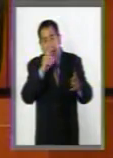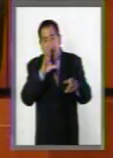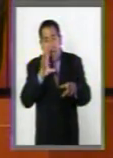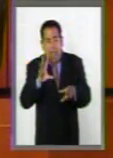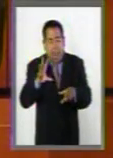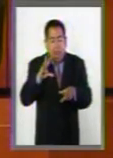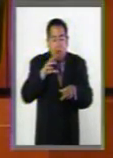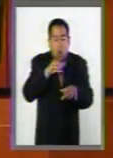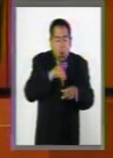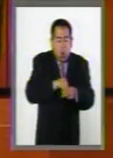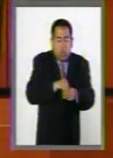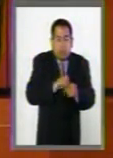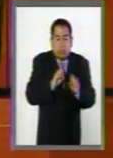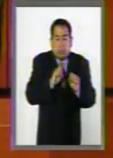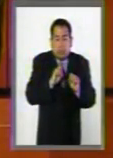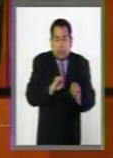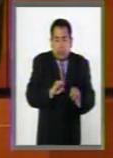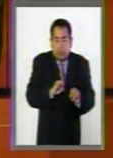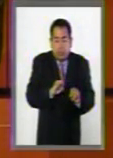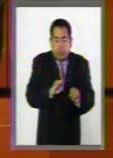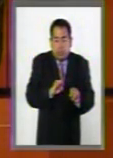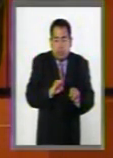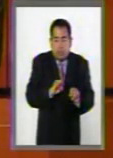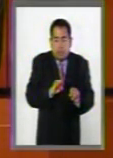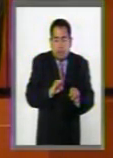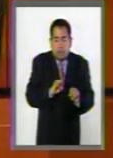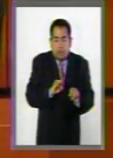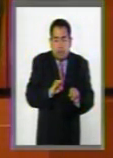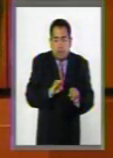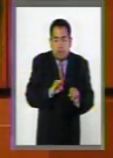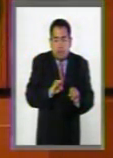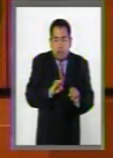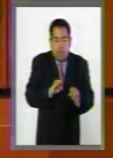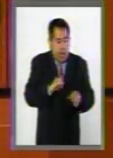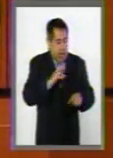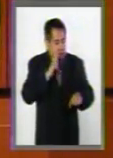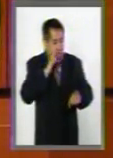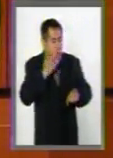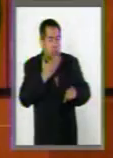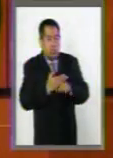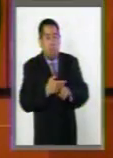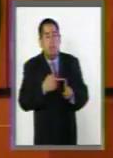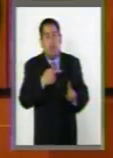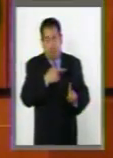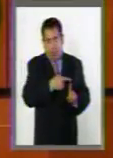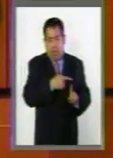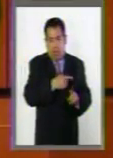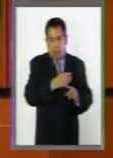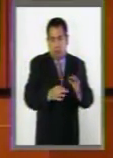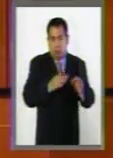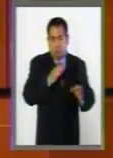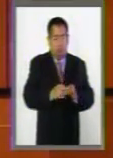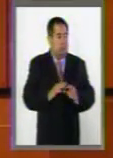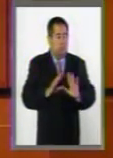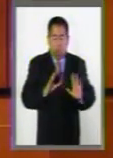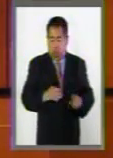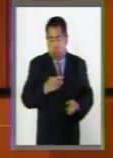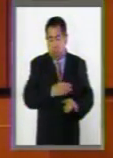sí, la responsabilidad que ya está fuera de discusión,